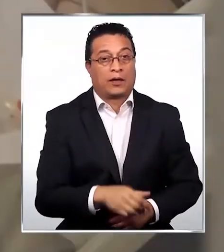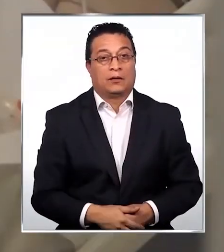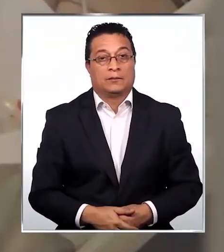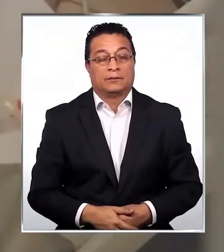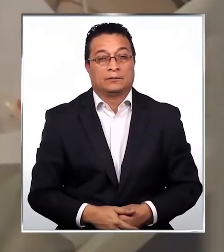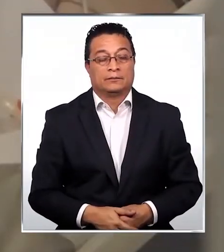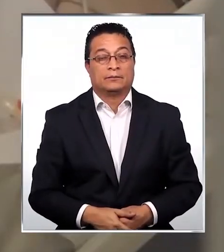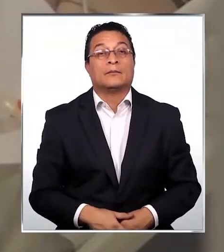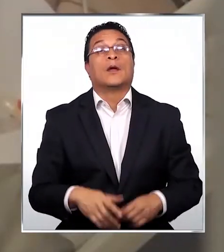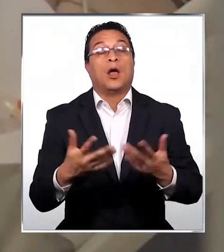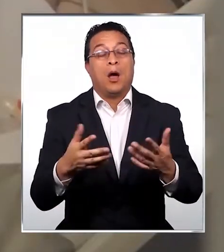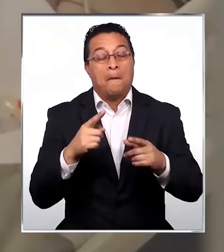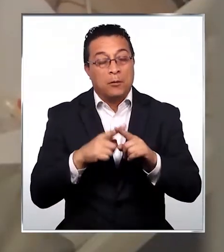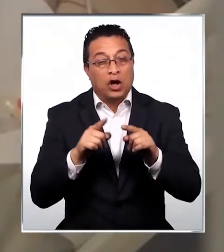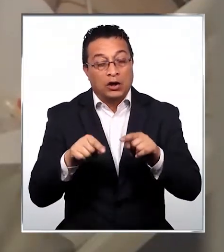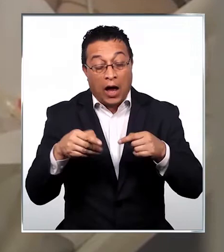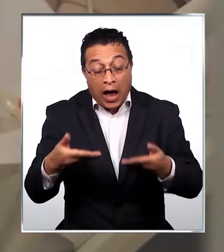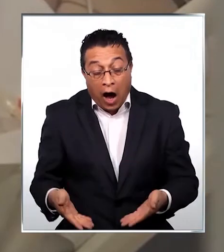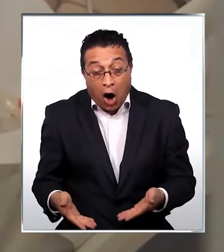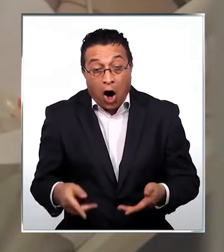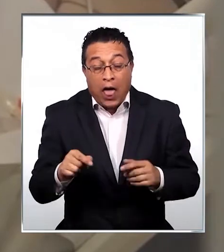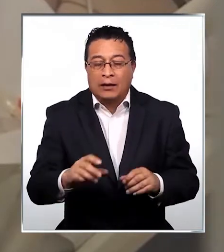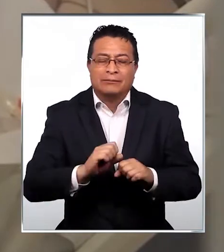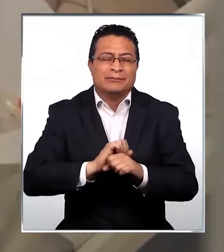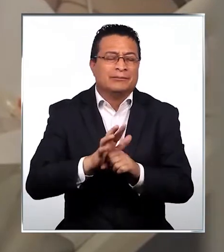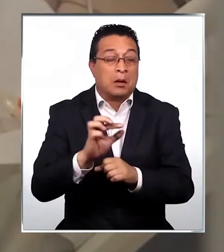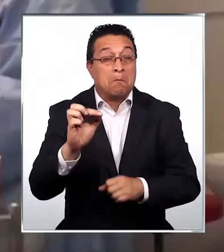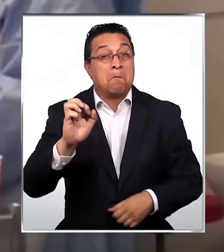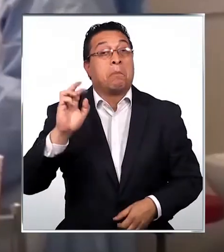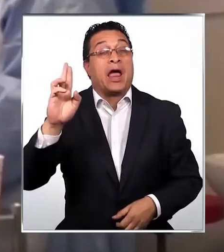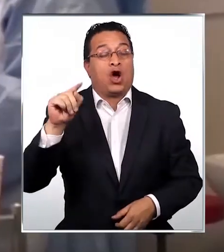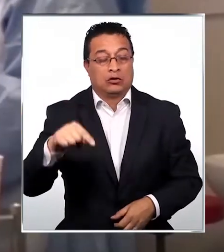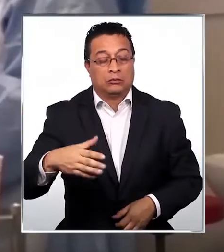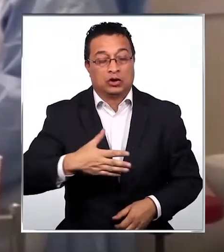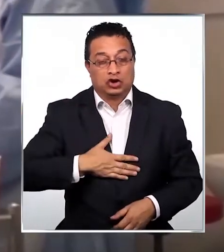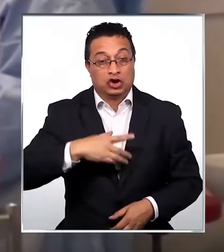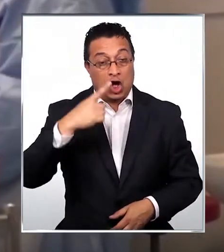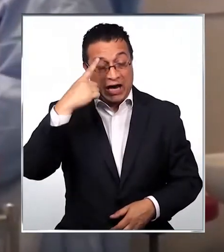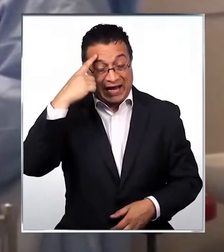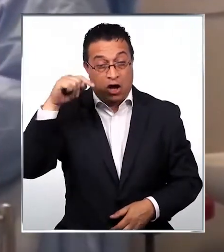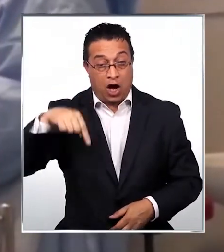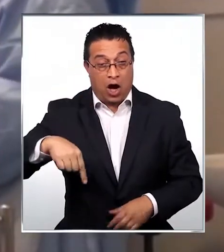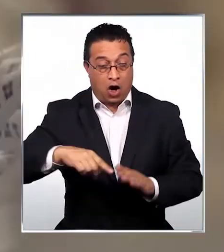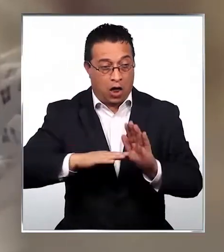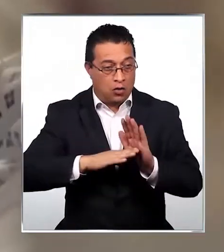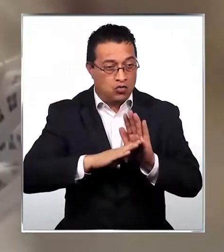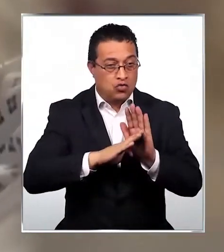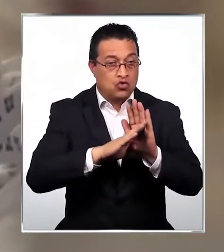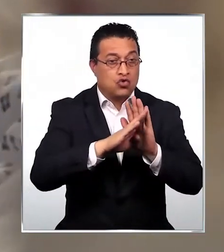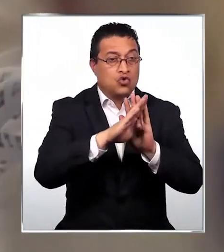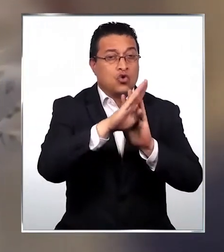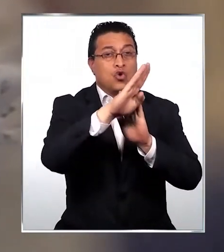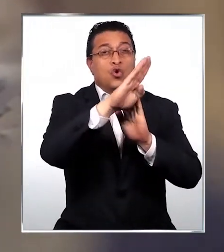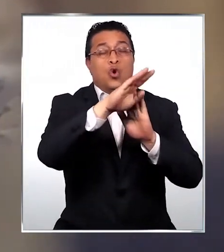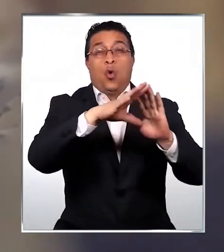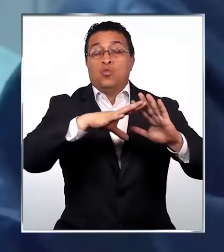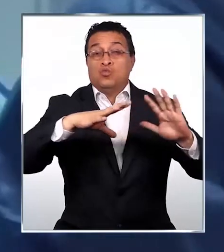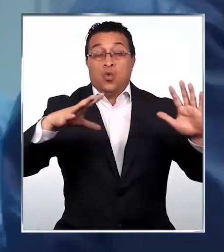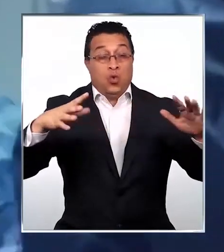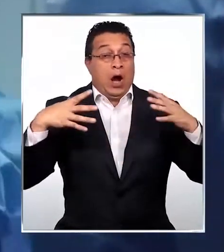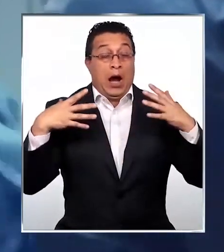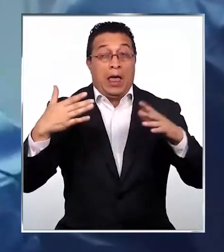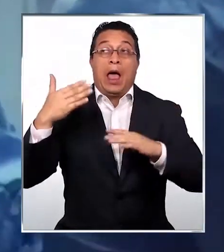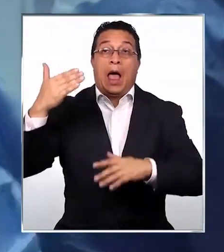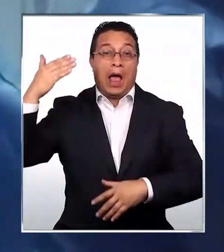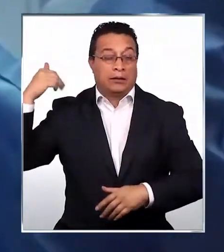Este momento es el peor momento que estamos viviendo de la pandemia. Yo creo que este peak, que es tan grande y tanto